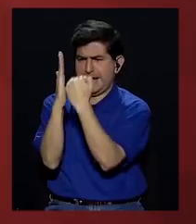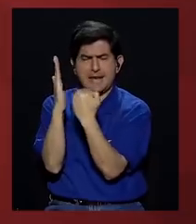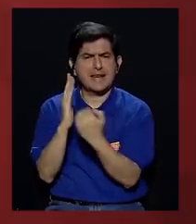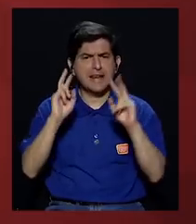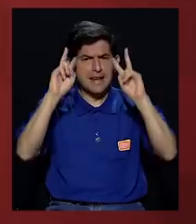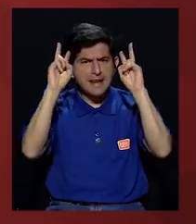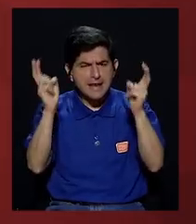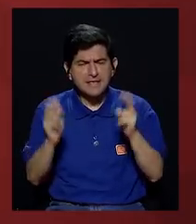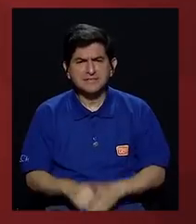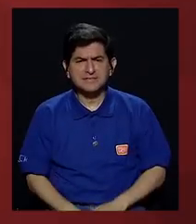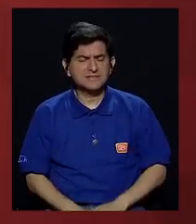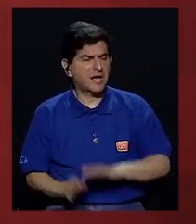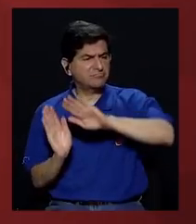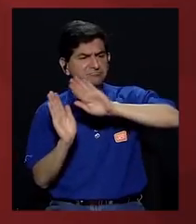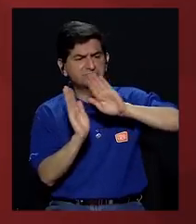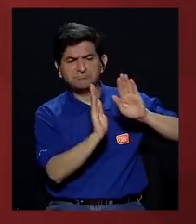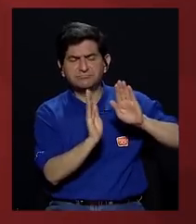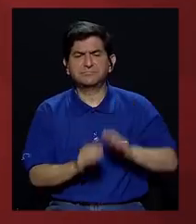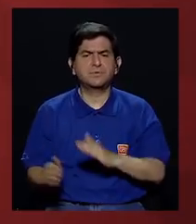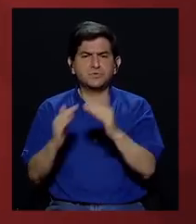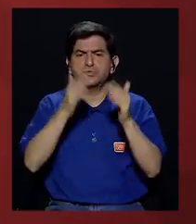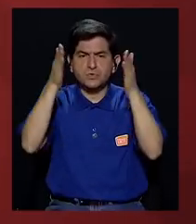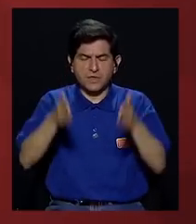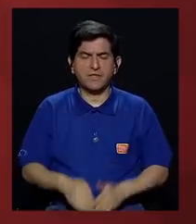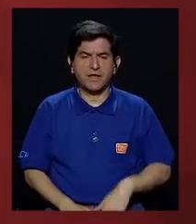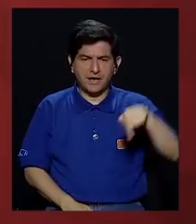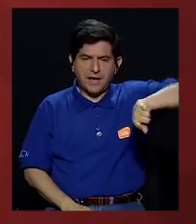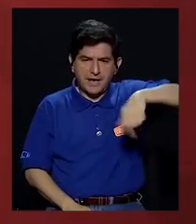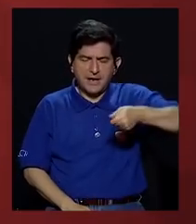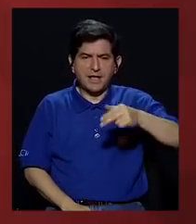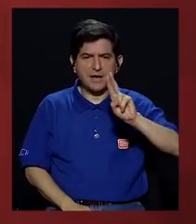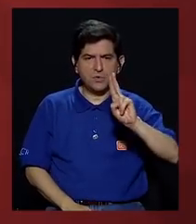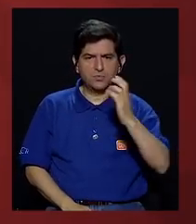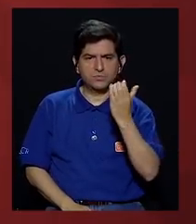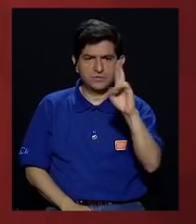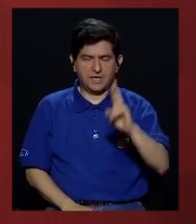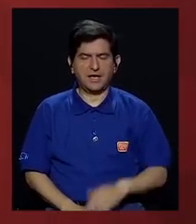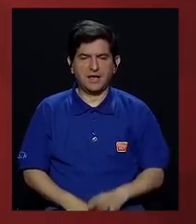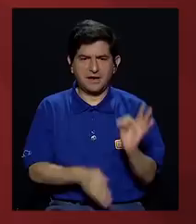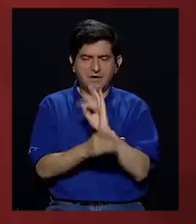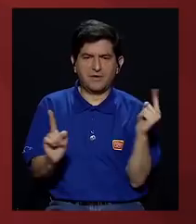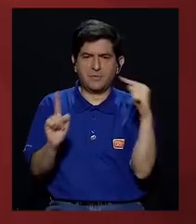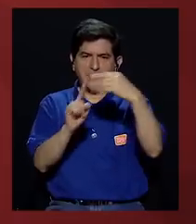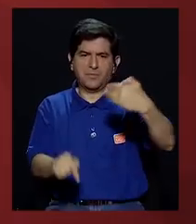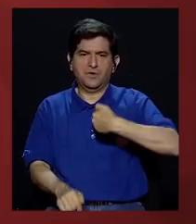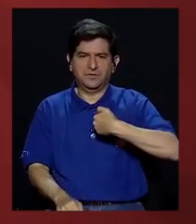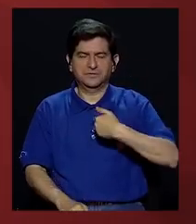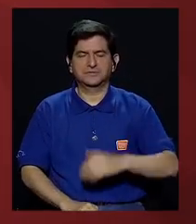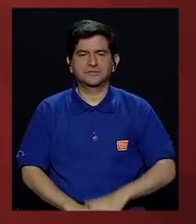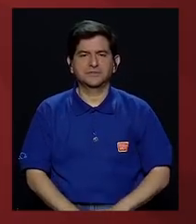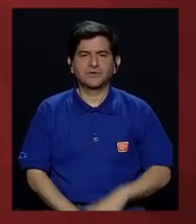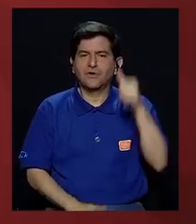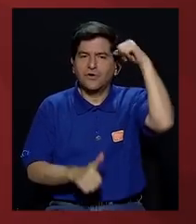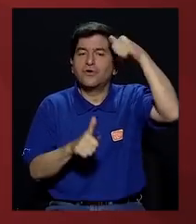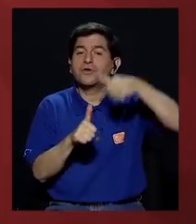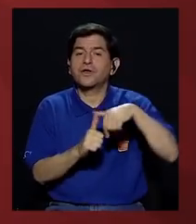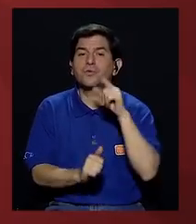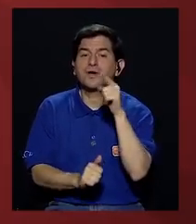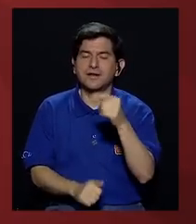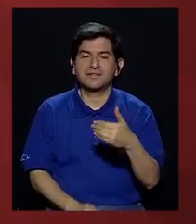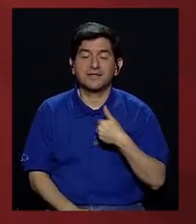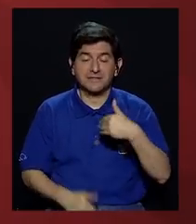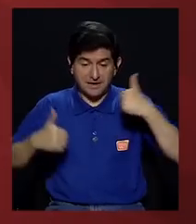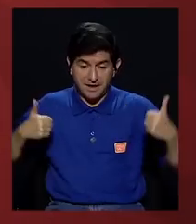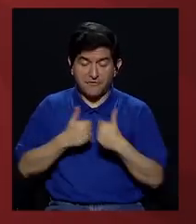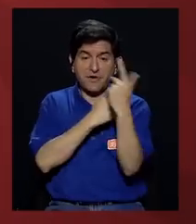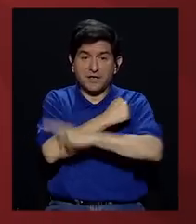lista de temas que han sido descartados por la ciudadanía. Estamos en Canal Universidad de Costa Rica, haciendo televisión con sentido, recordándoles a